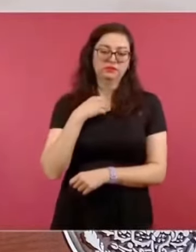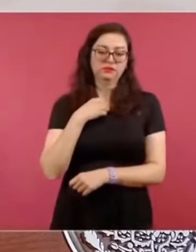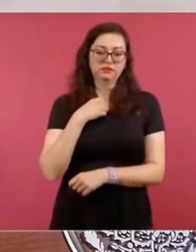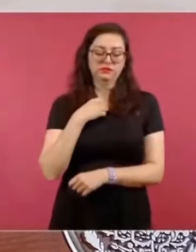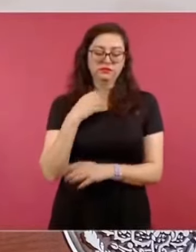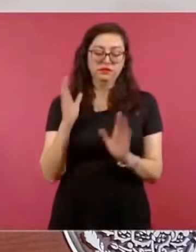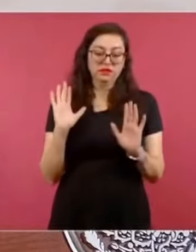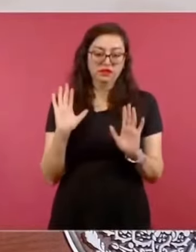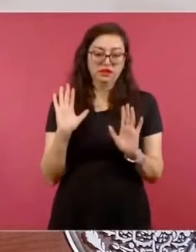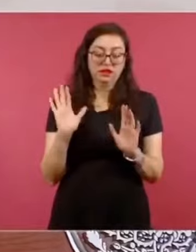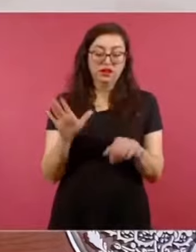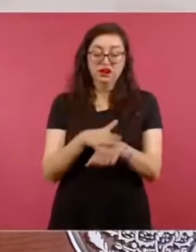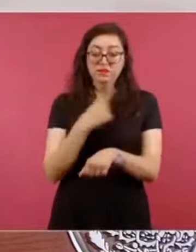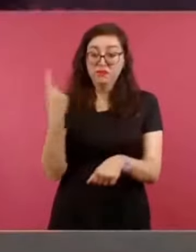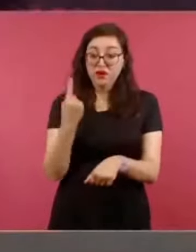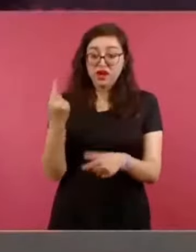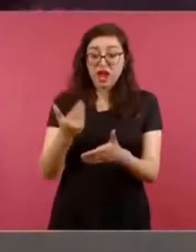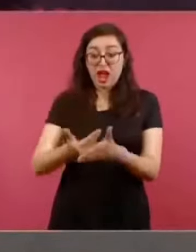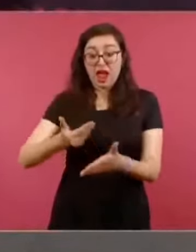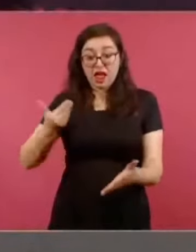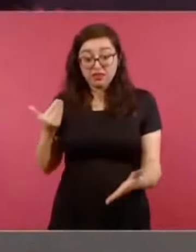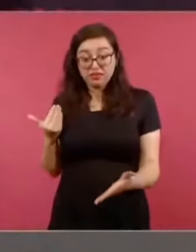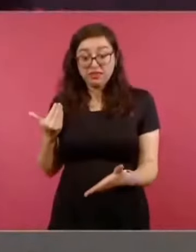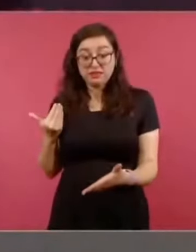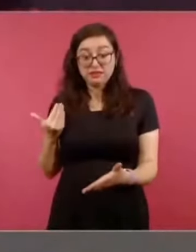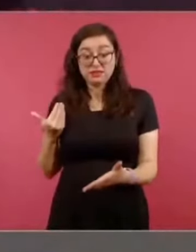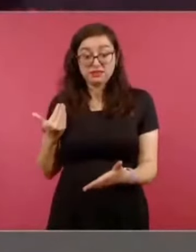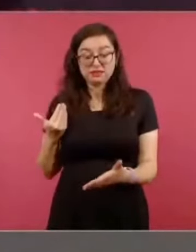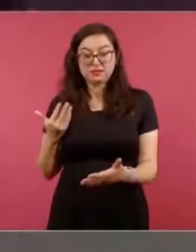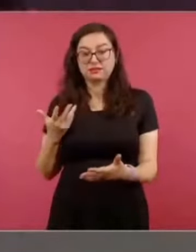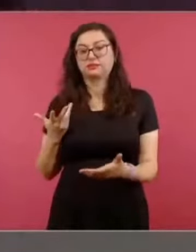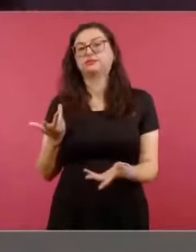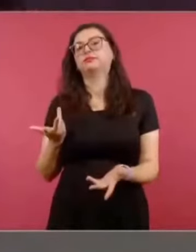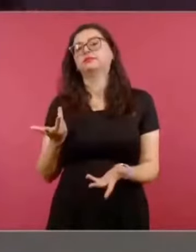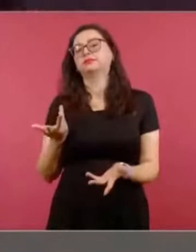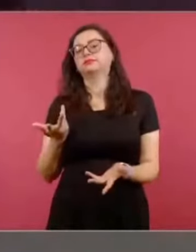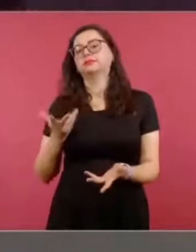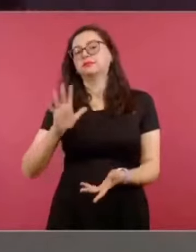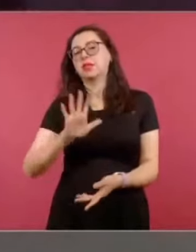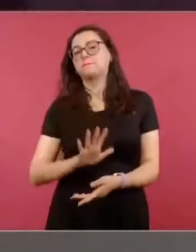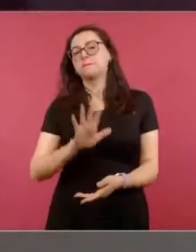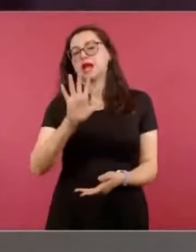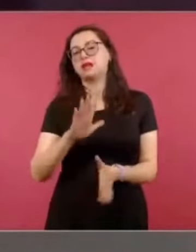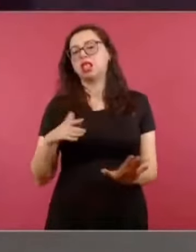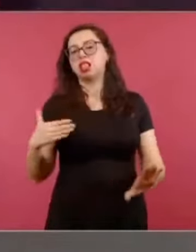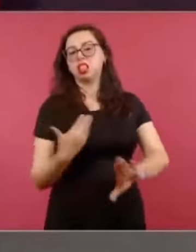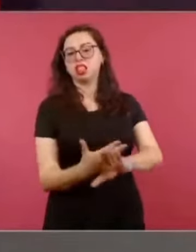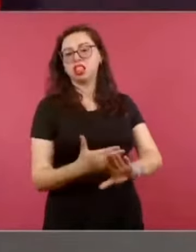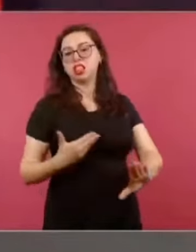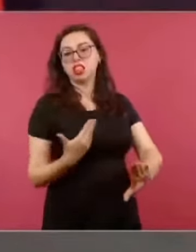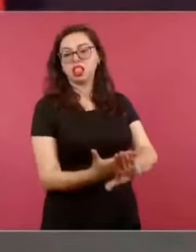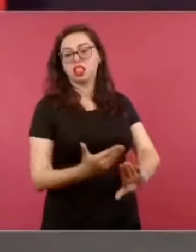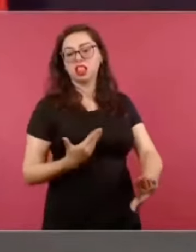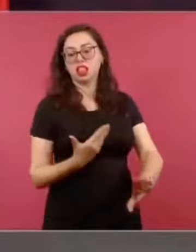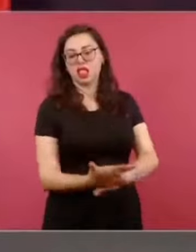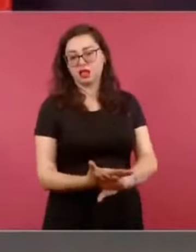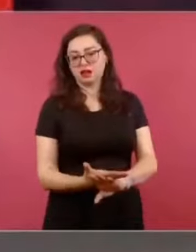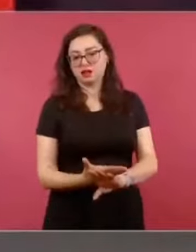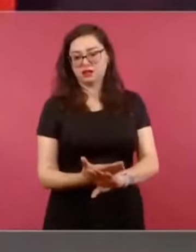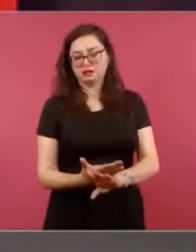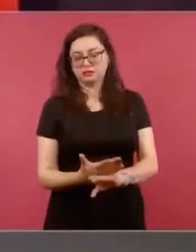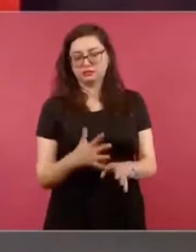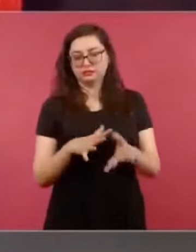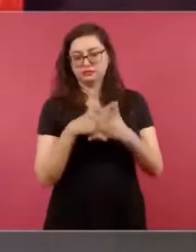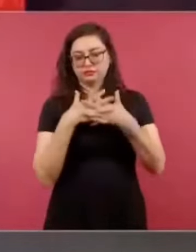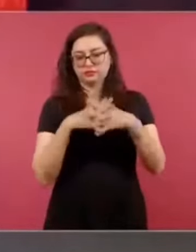porque si no se mezcla con